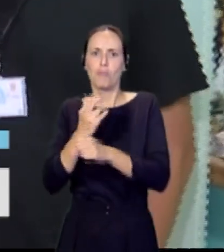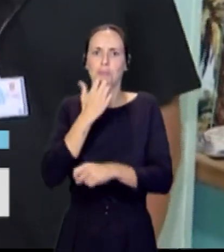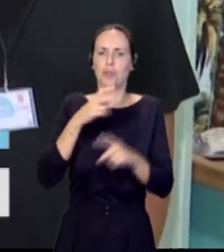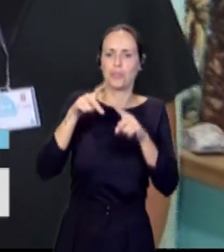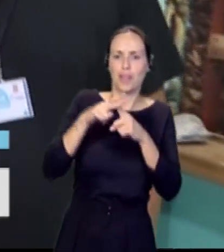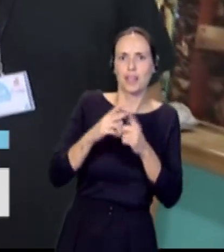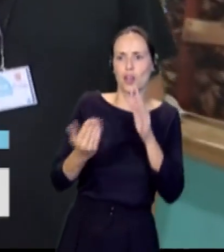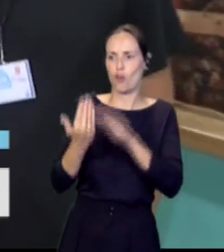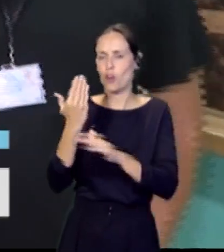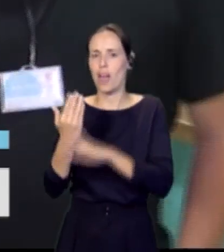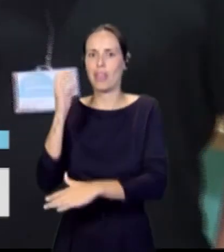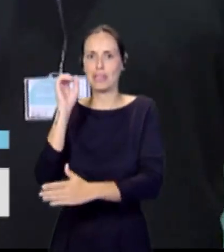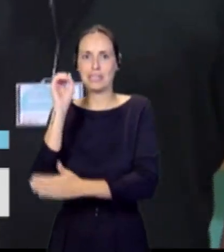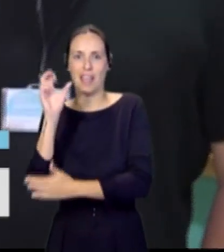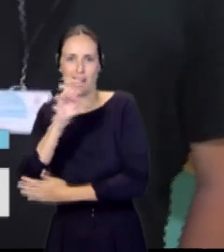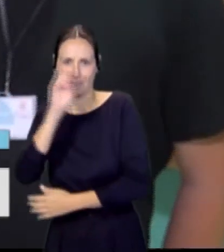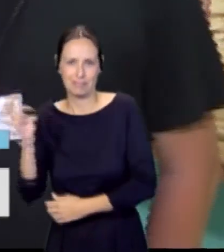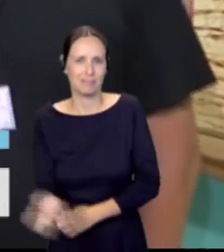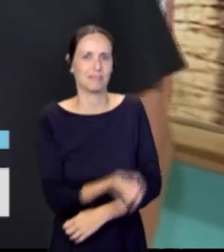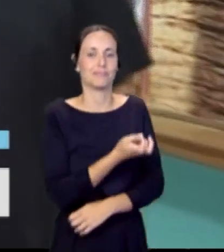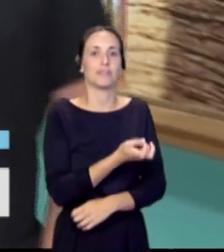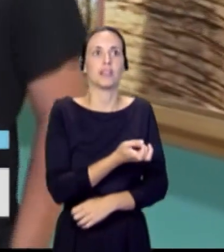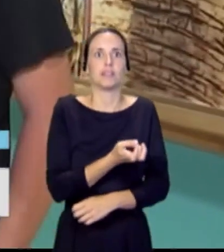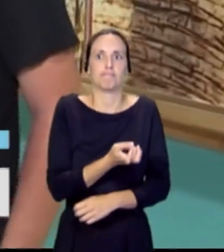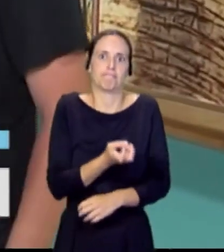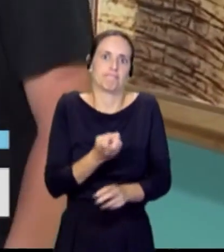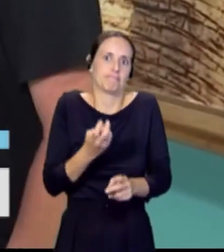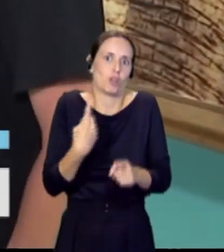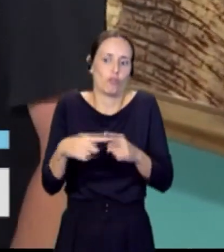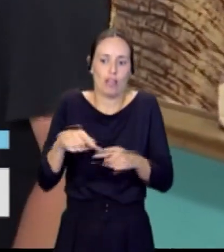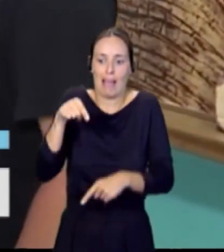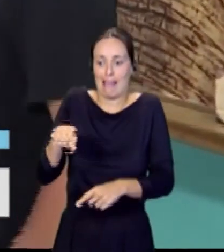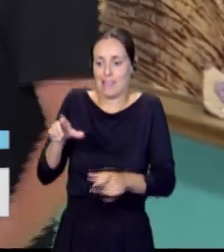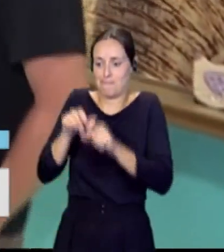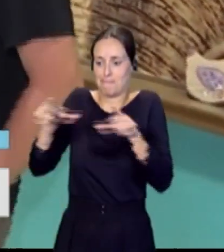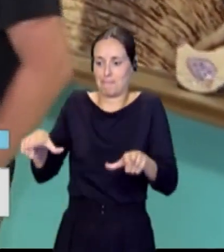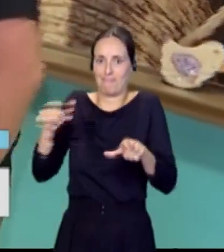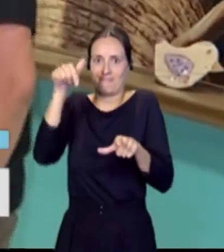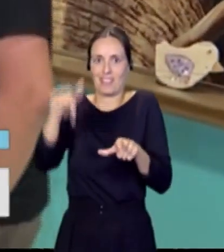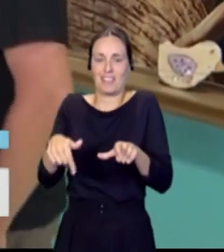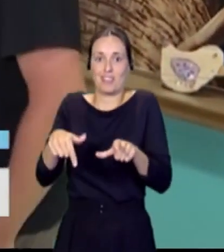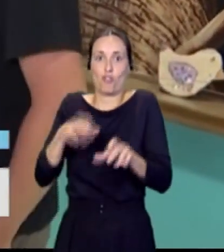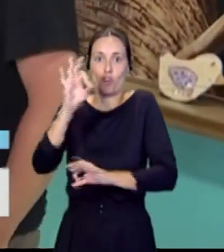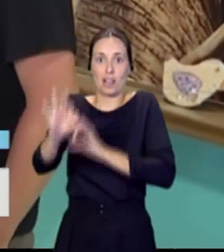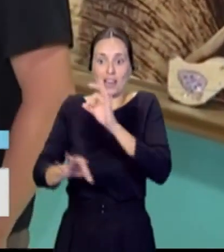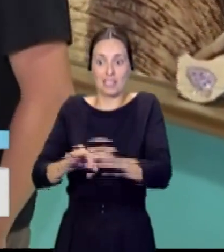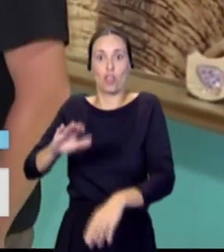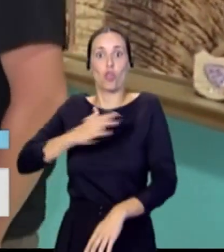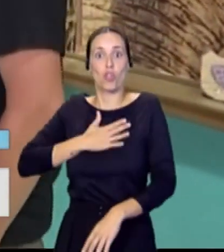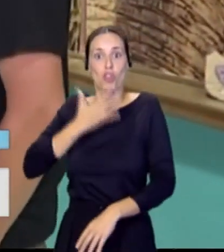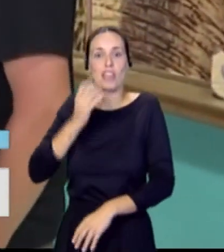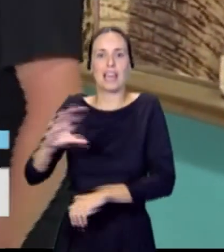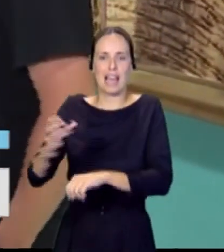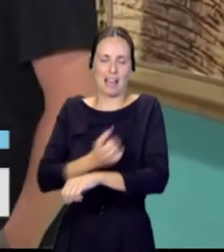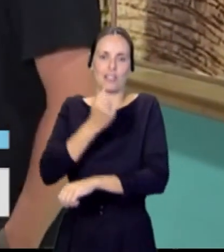jornadas, charlas y demás temas que se organizan en esta instalación, que es del cabildo insular. Efectivamente, y